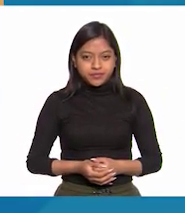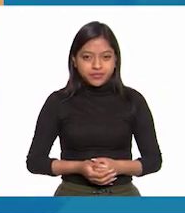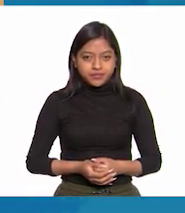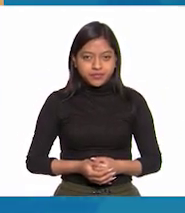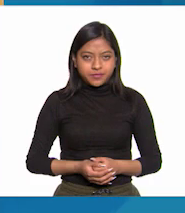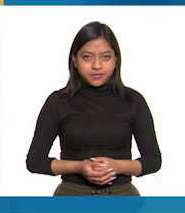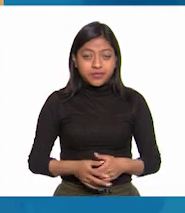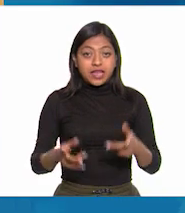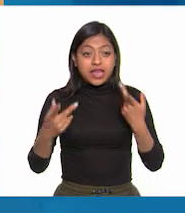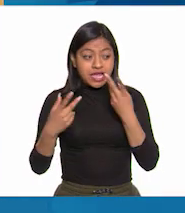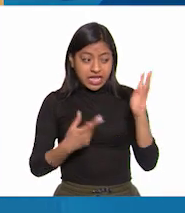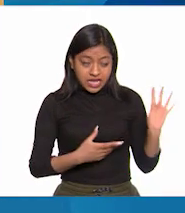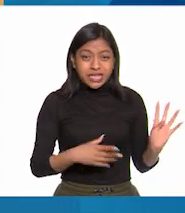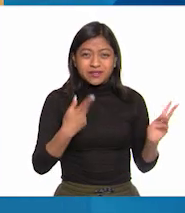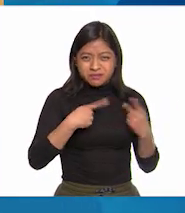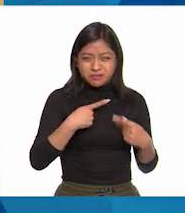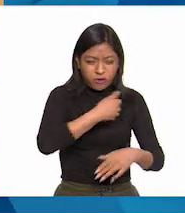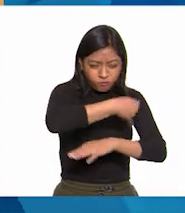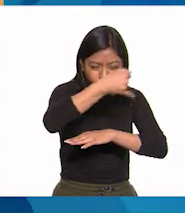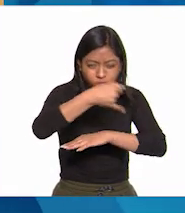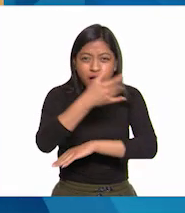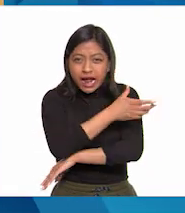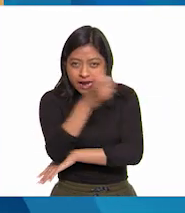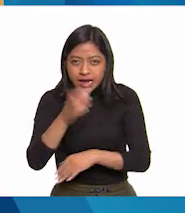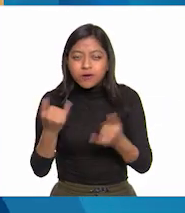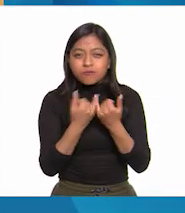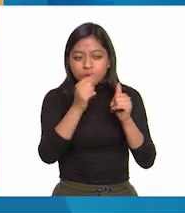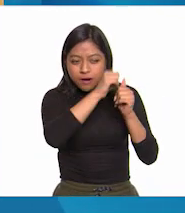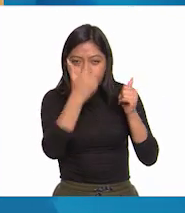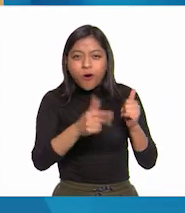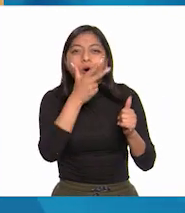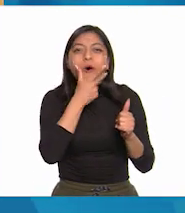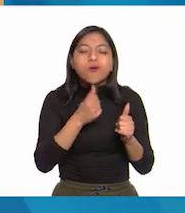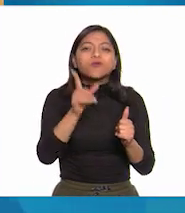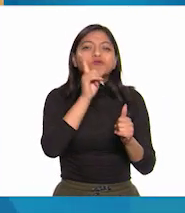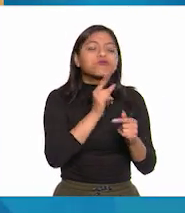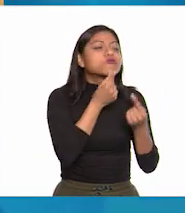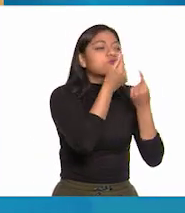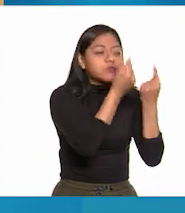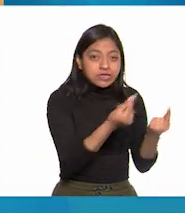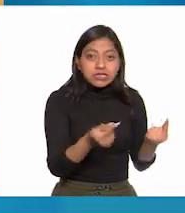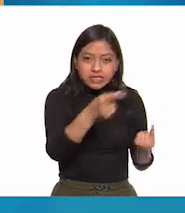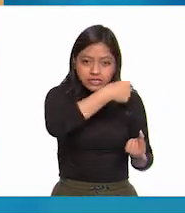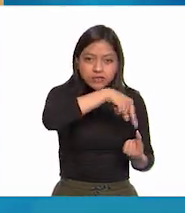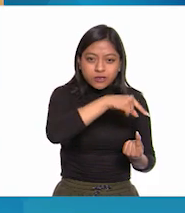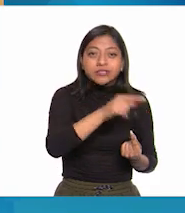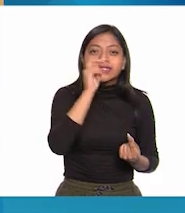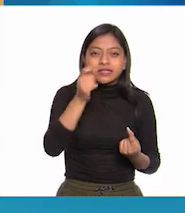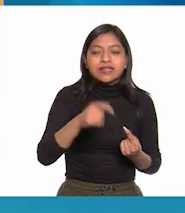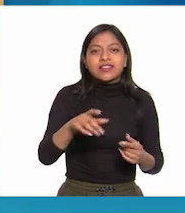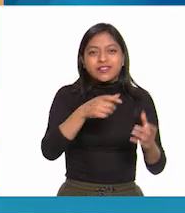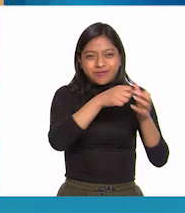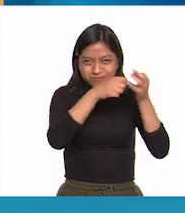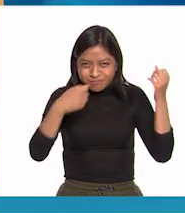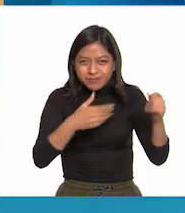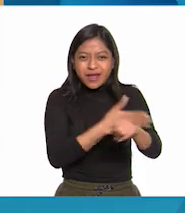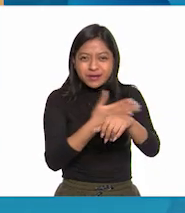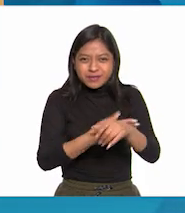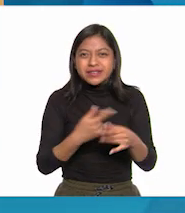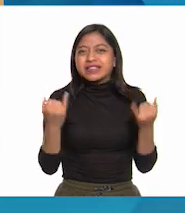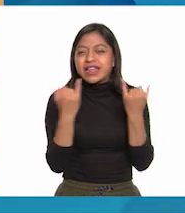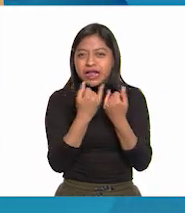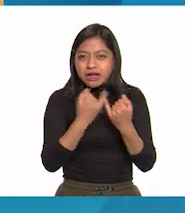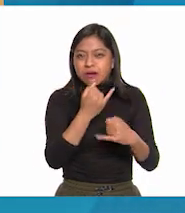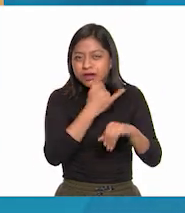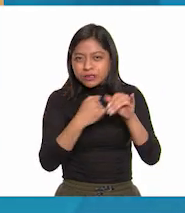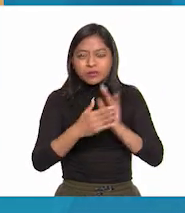Peones, campesinos, artesanos, mujeres y niños reunieron ondas, palos, instrumentos de